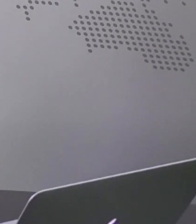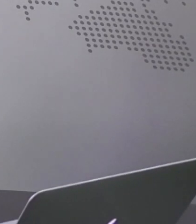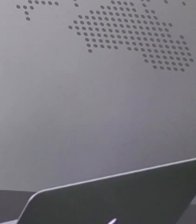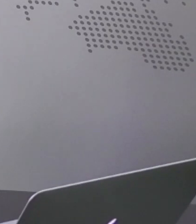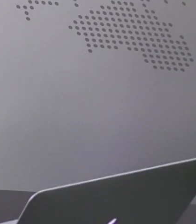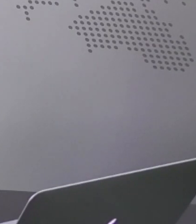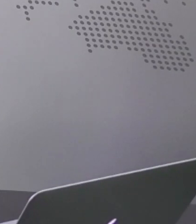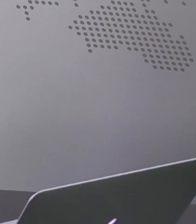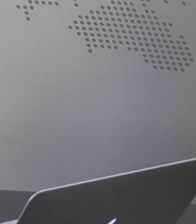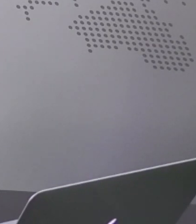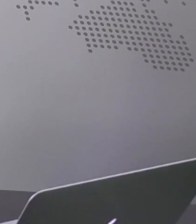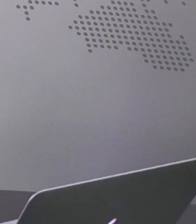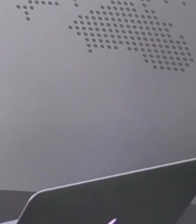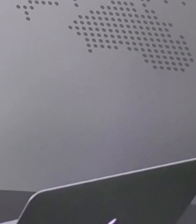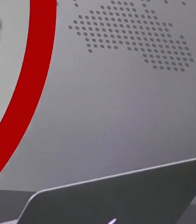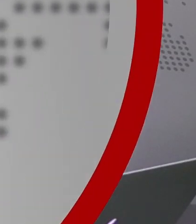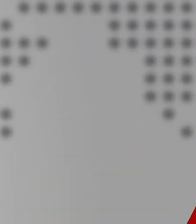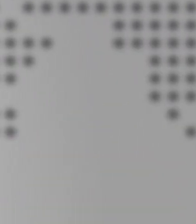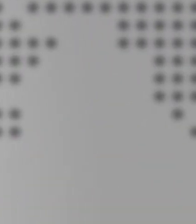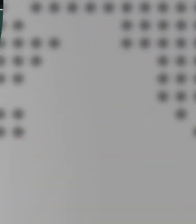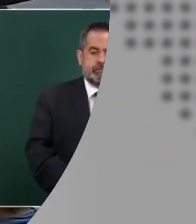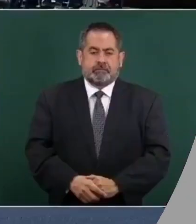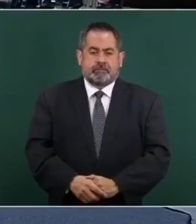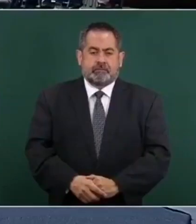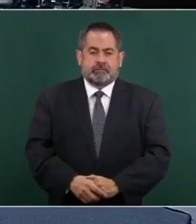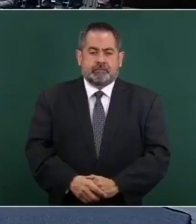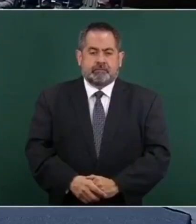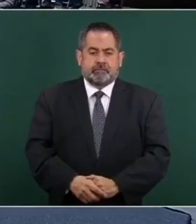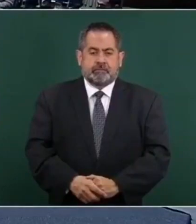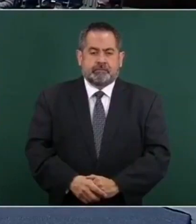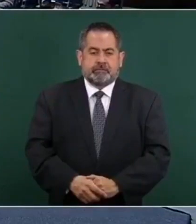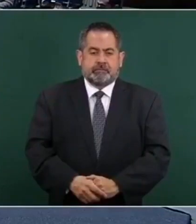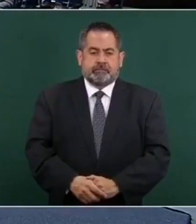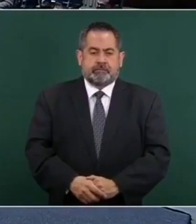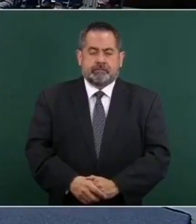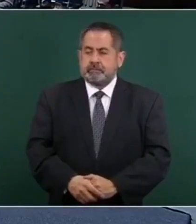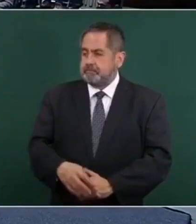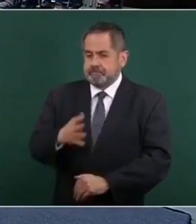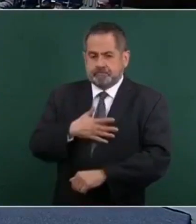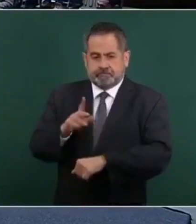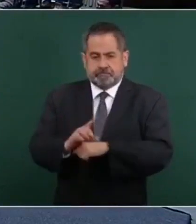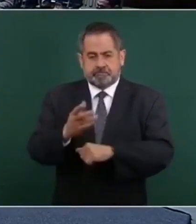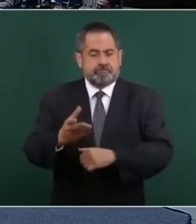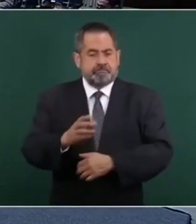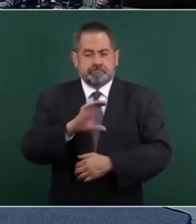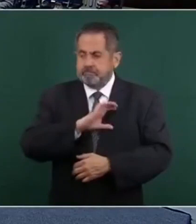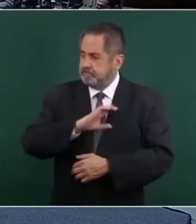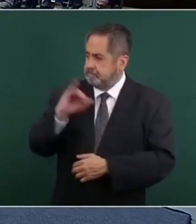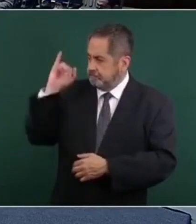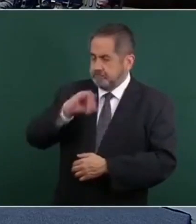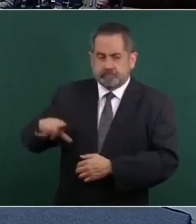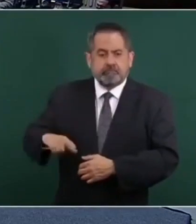por parte del gobierno federal? Bueno, como si no fuera suficiente las casi 300 mil muertes por no